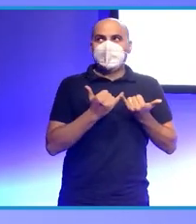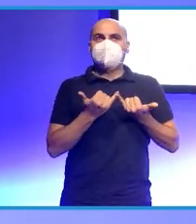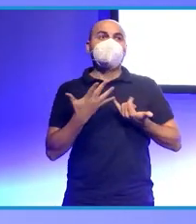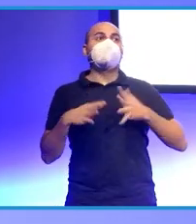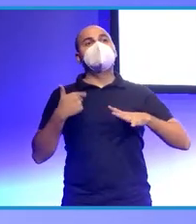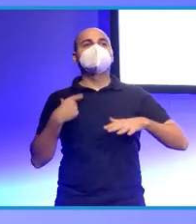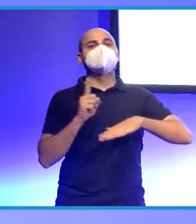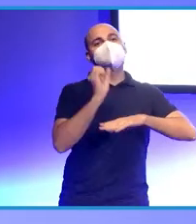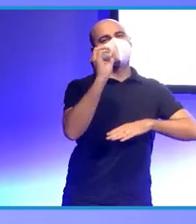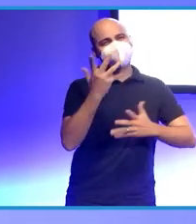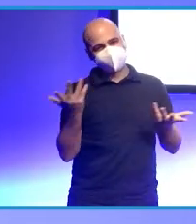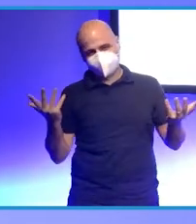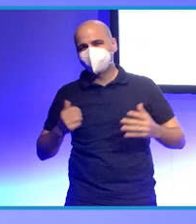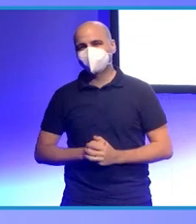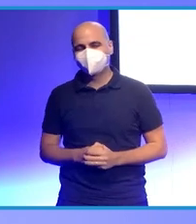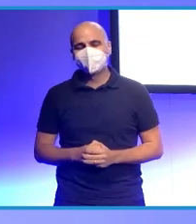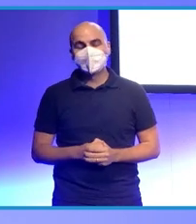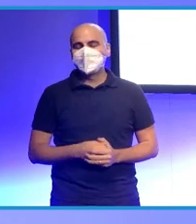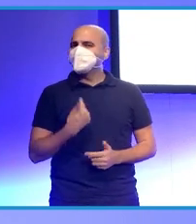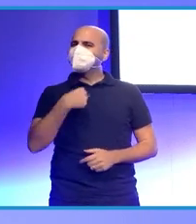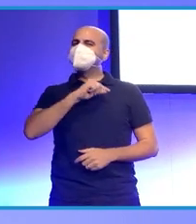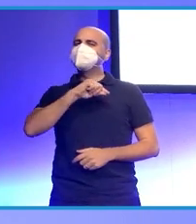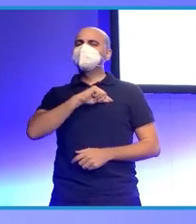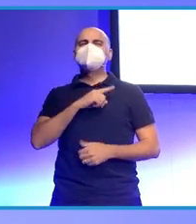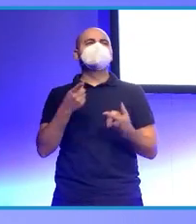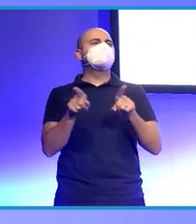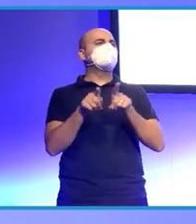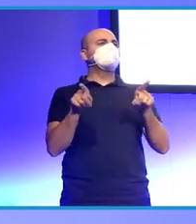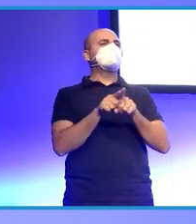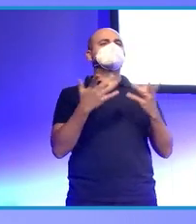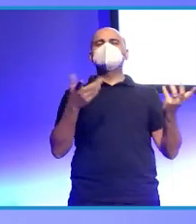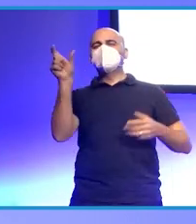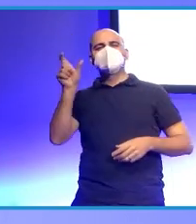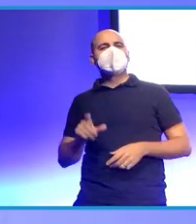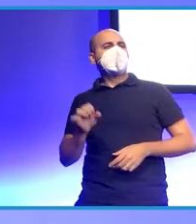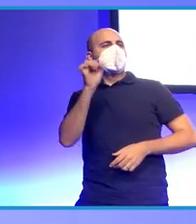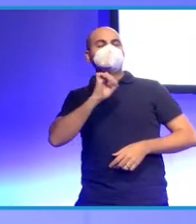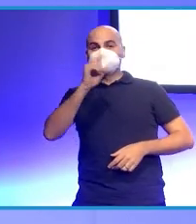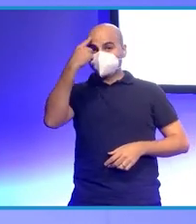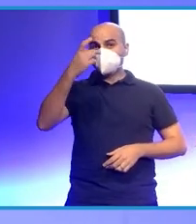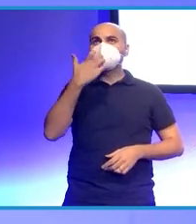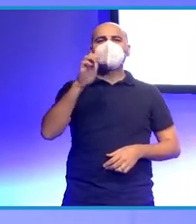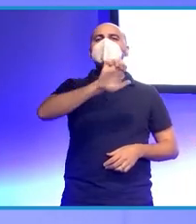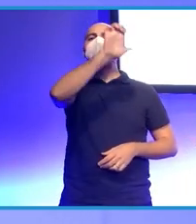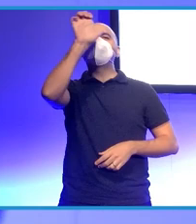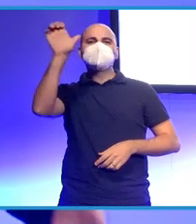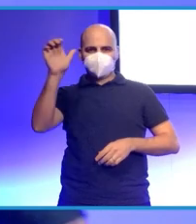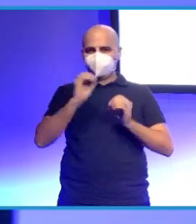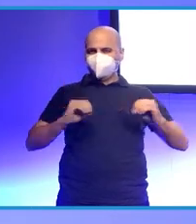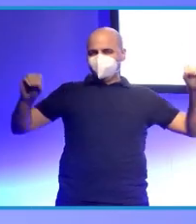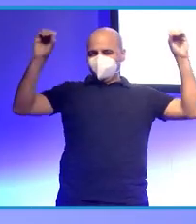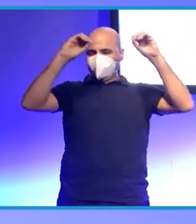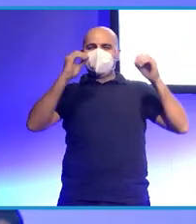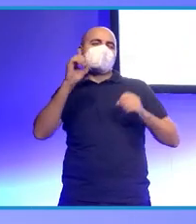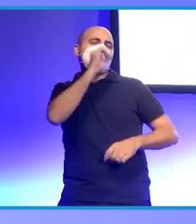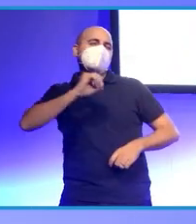Me siento un poco como un trovador o un cantautor en Eurovisión, ¿no? Porque esto es tecnológica,